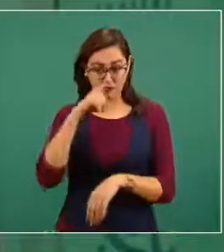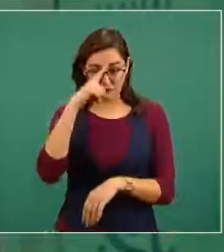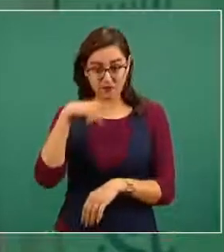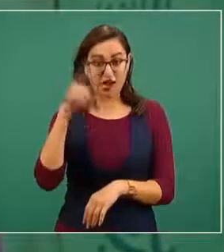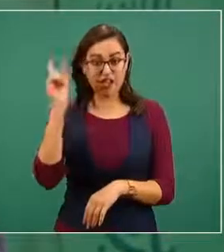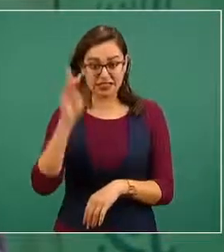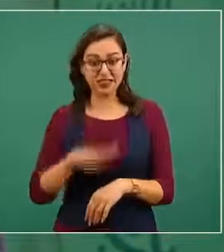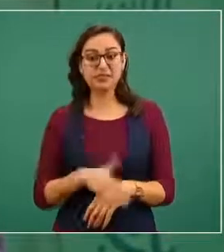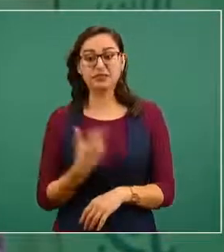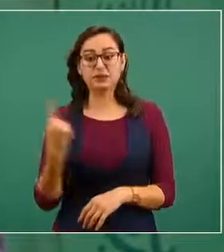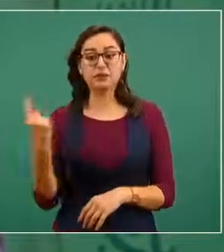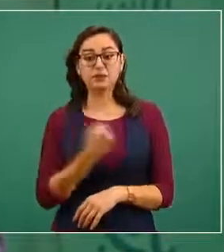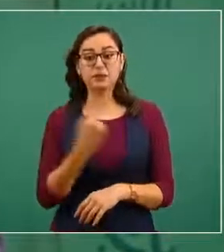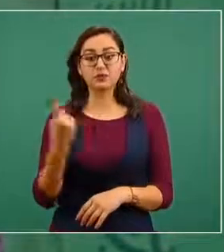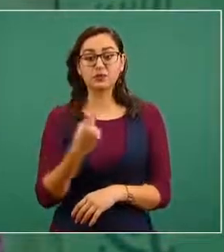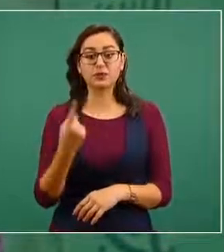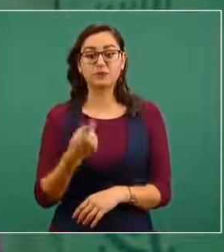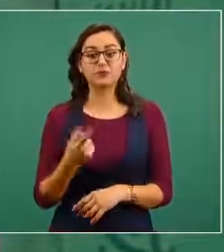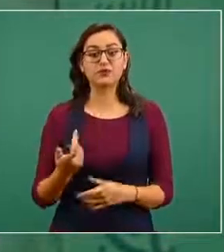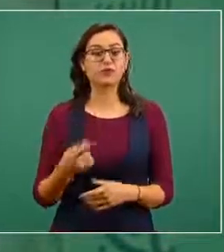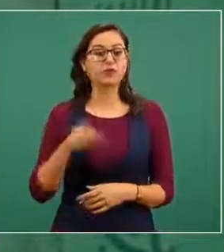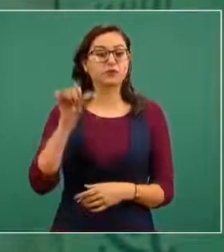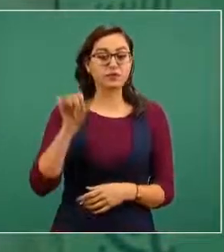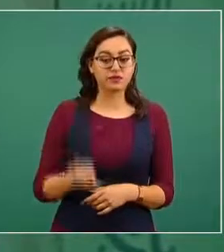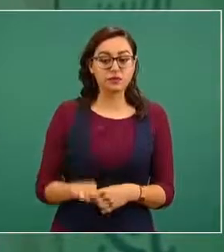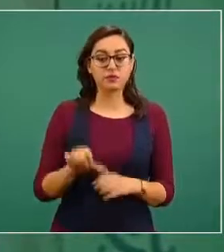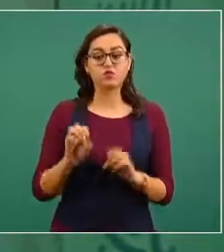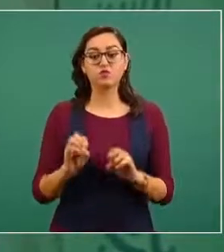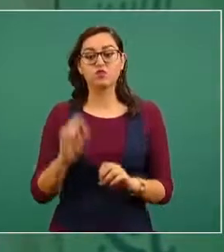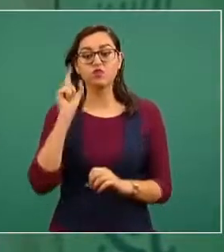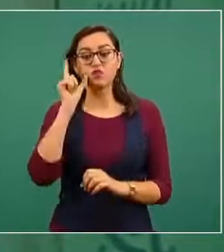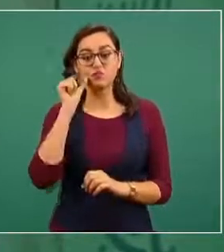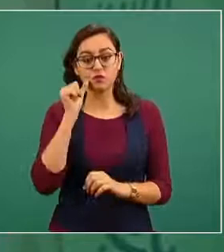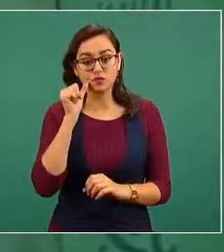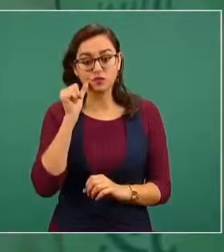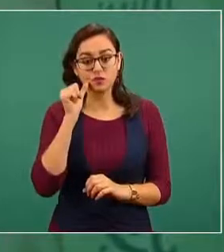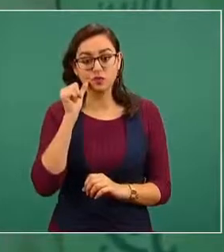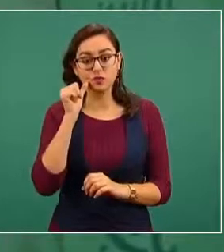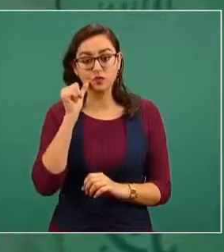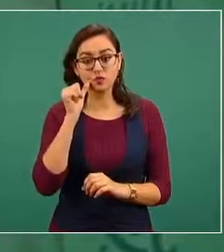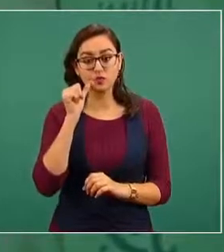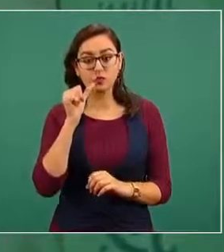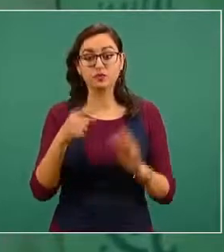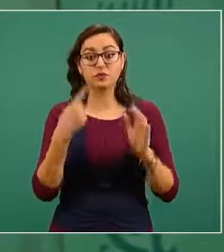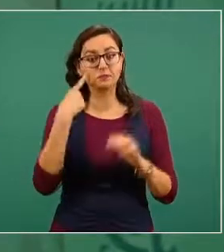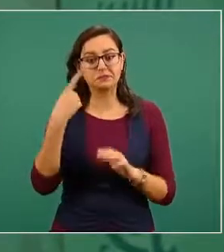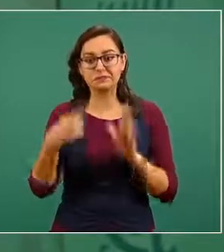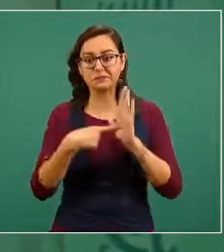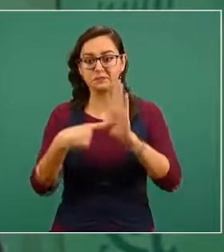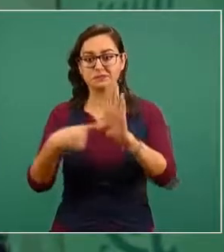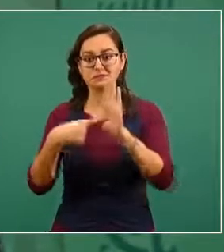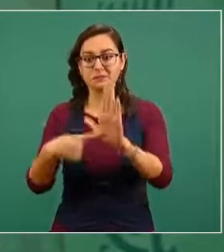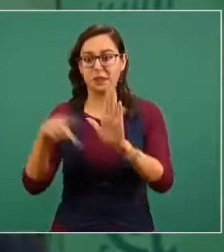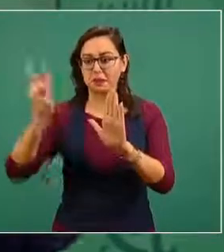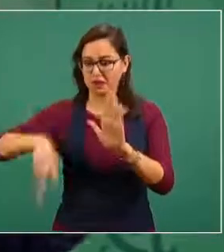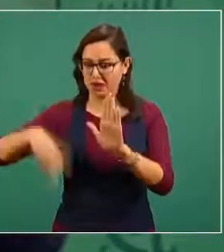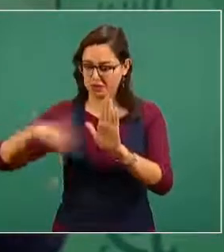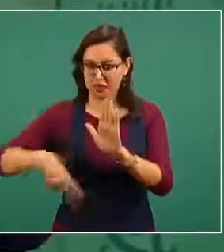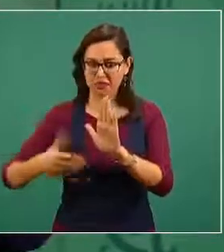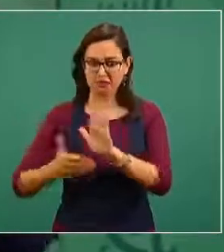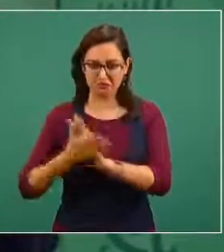saldrían hoy o mañana a decir no es cierto aquí está